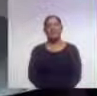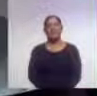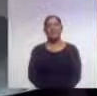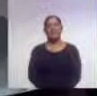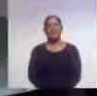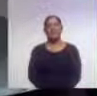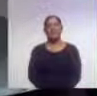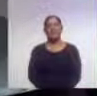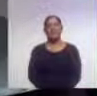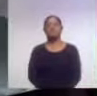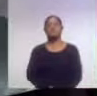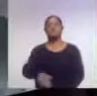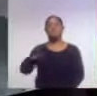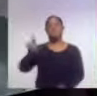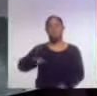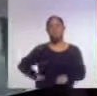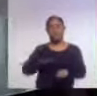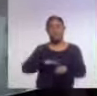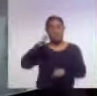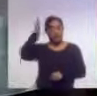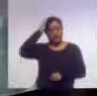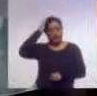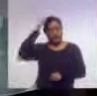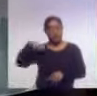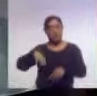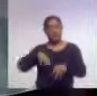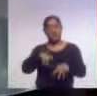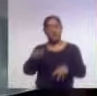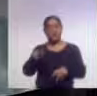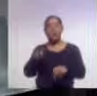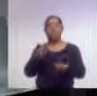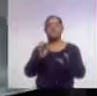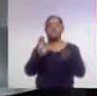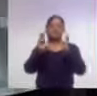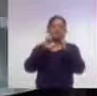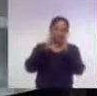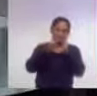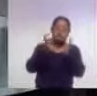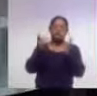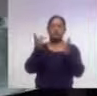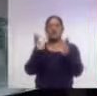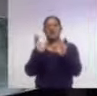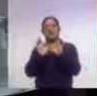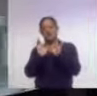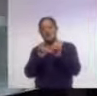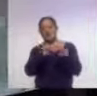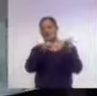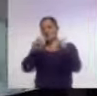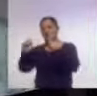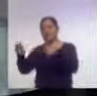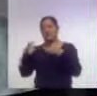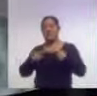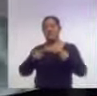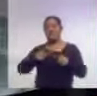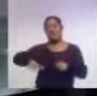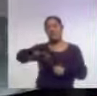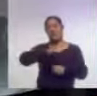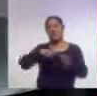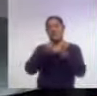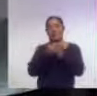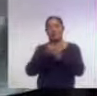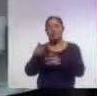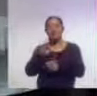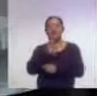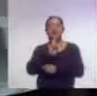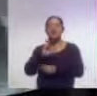Arrancamos porque encabeza el gobernador Marco Mena la entrega de credenciales y certificaciones a facilitadores de mecanismos alternativos de